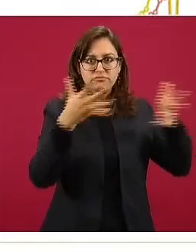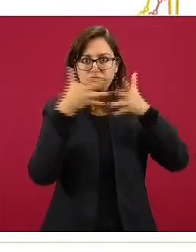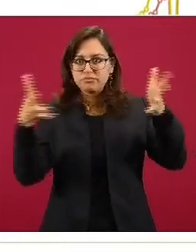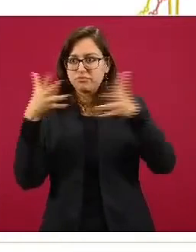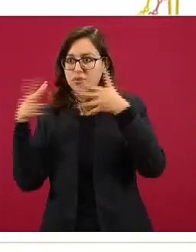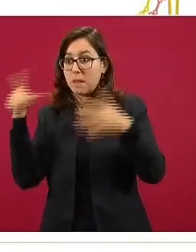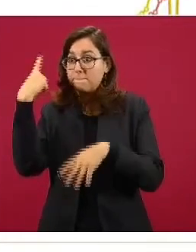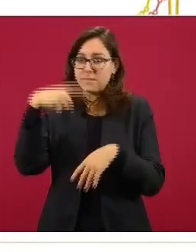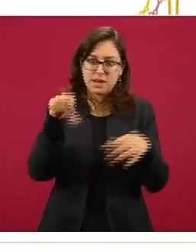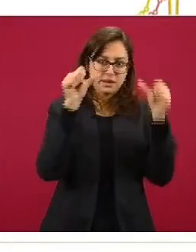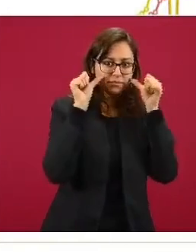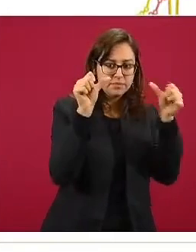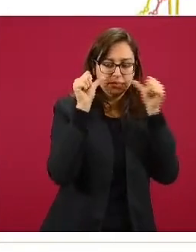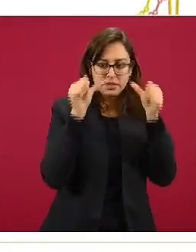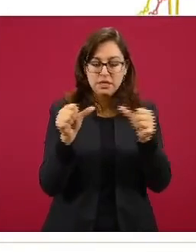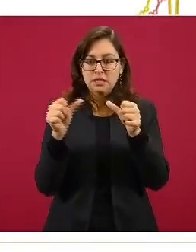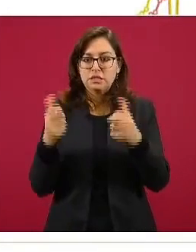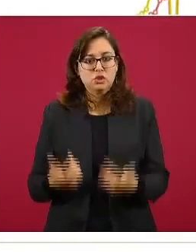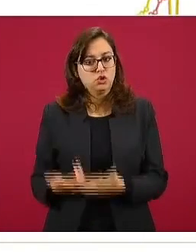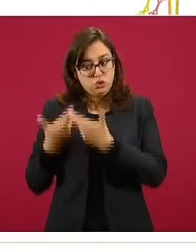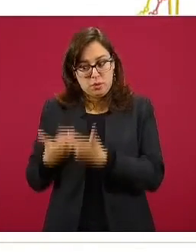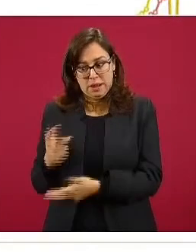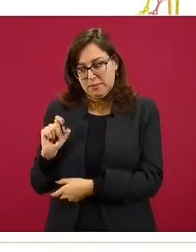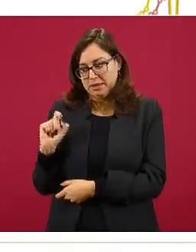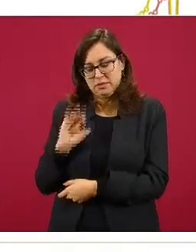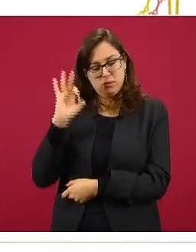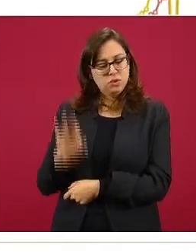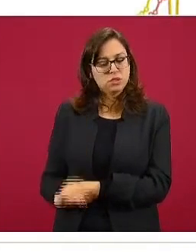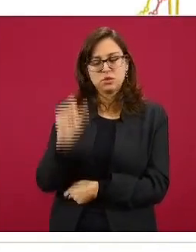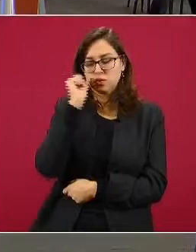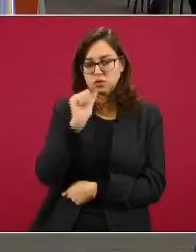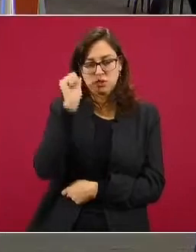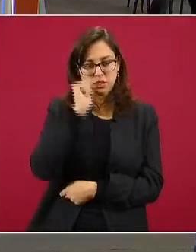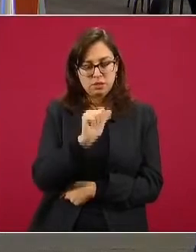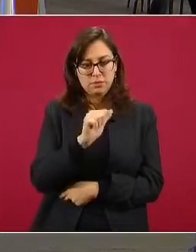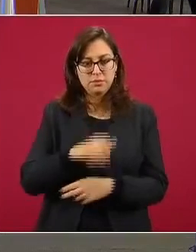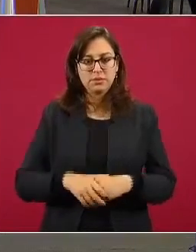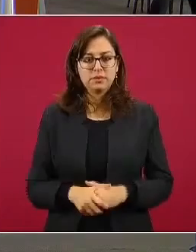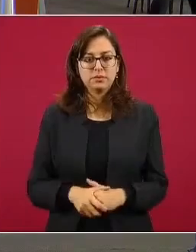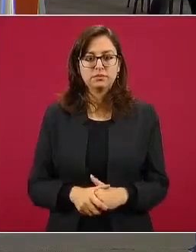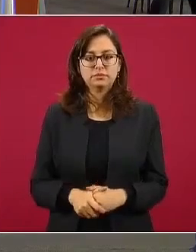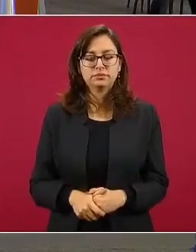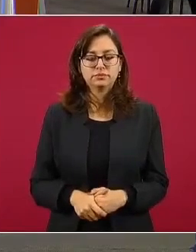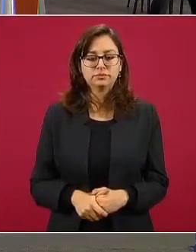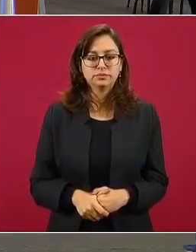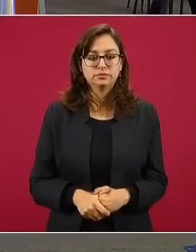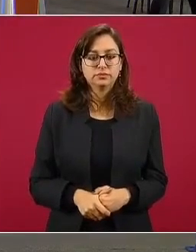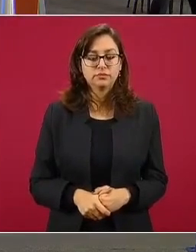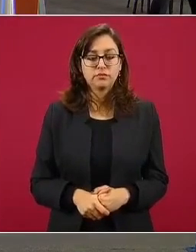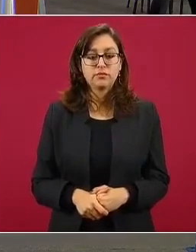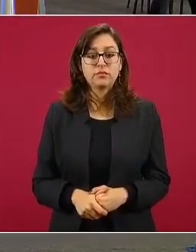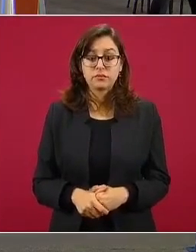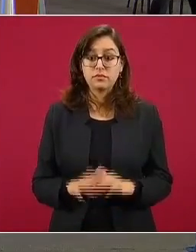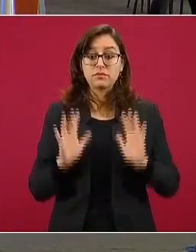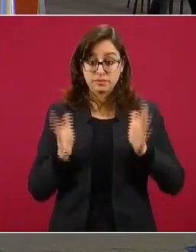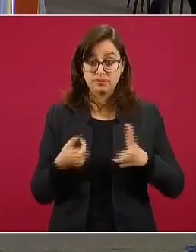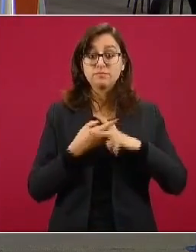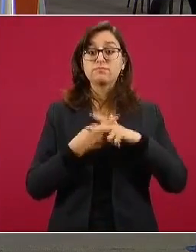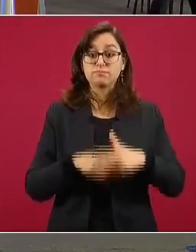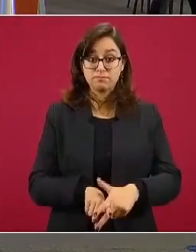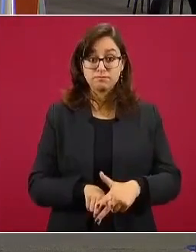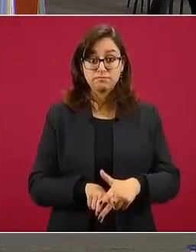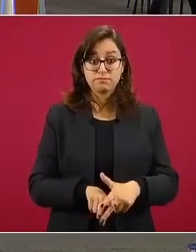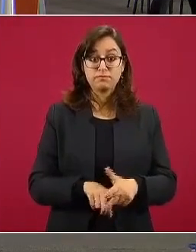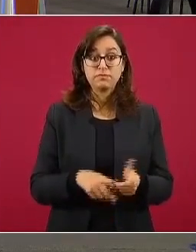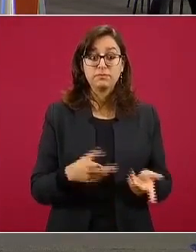referencia al menos un 20% de disponibilidad antes de empezar a re-expandir. Empezamos, de hecho, en este caso a re-expandir cuando